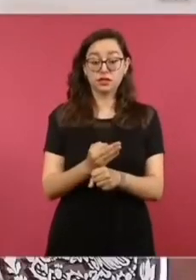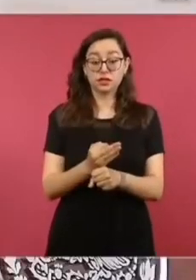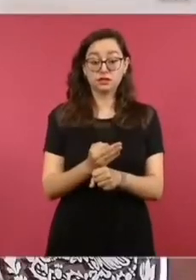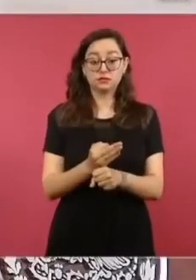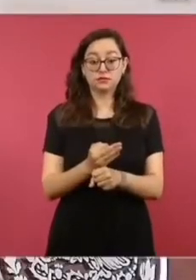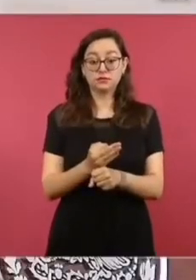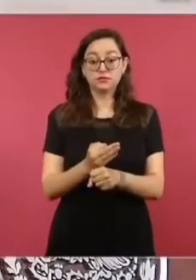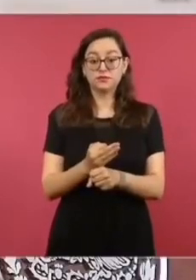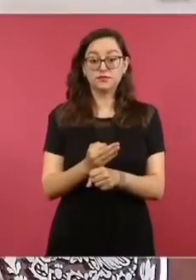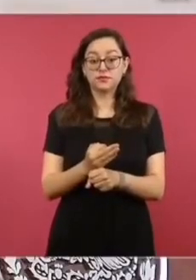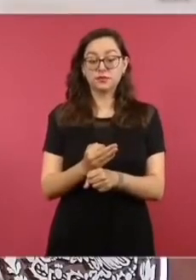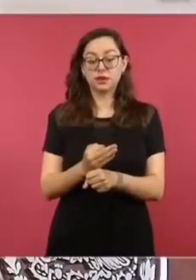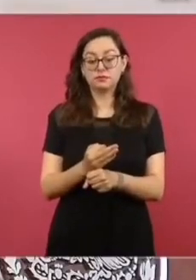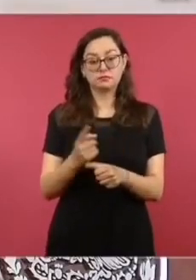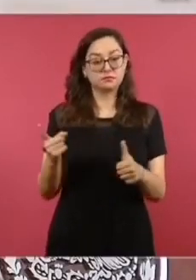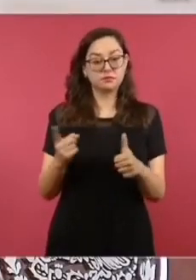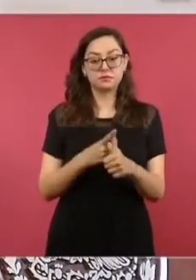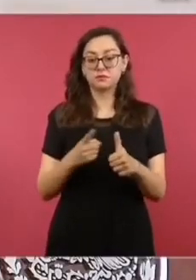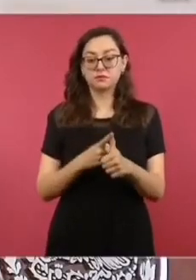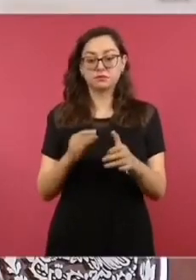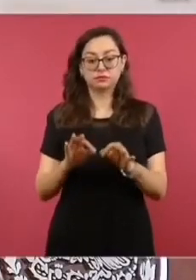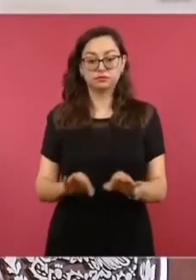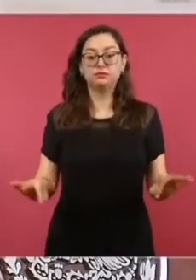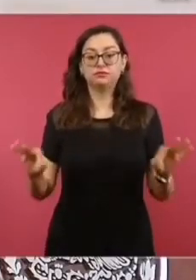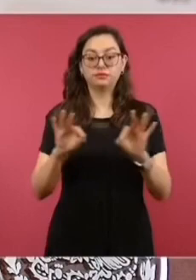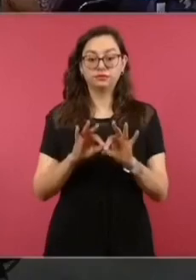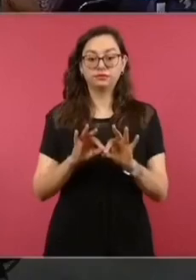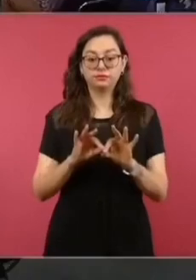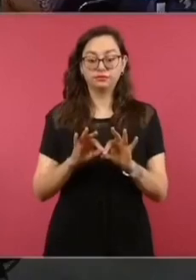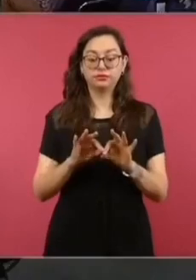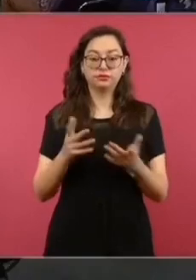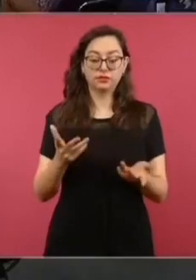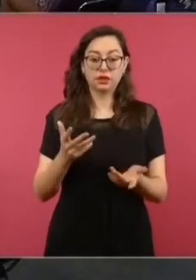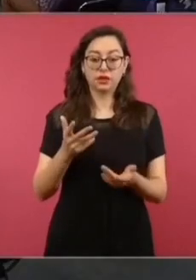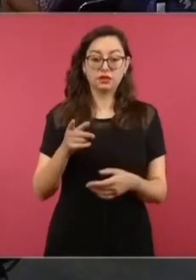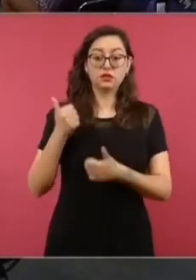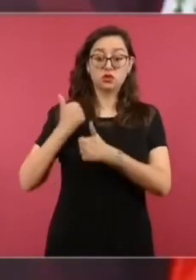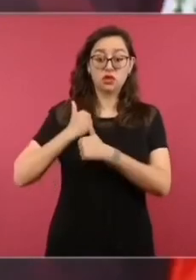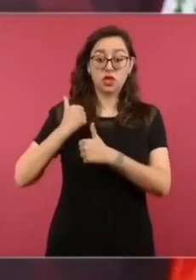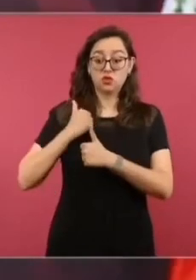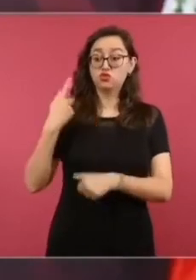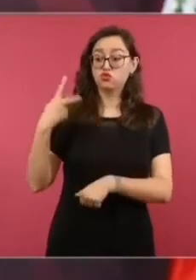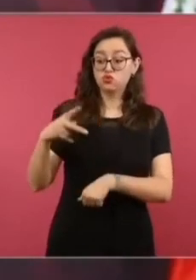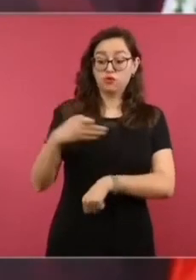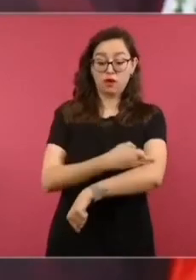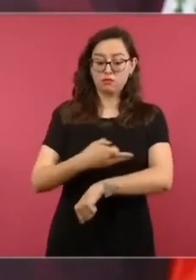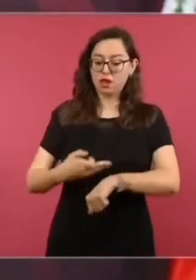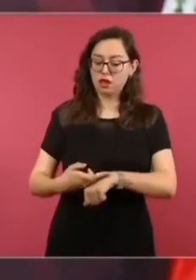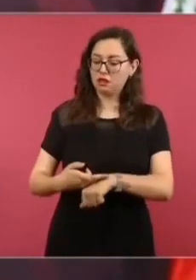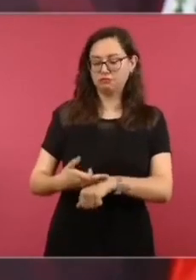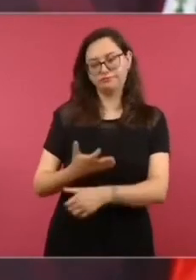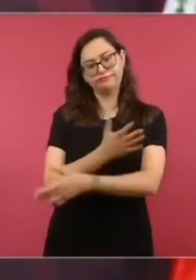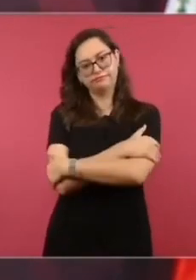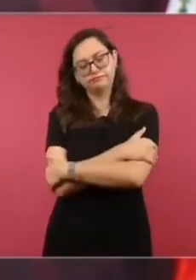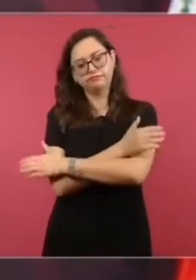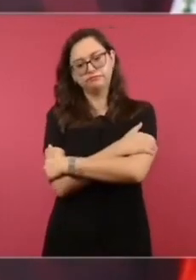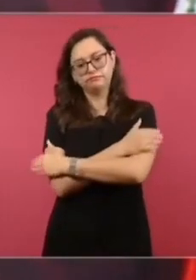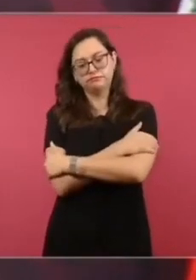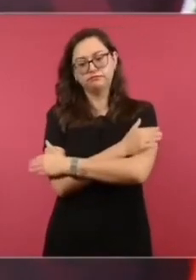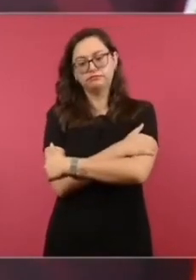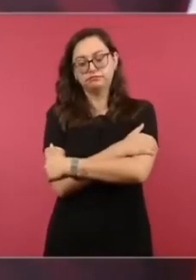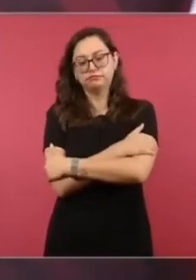es, pues primero, mandar un abrazo a los familiares del soldado que perdió la vida. Primero,